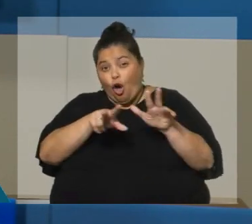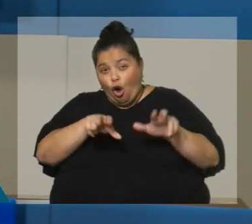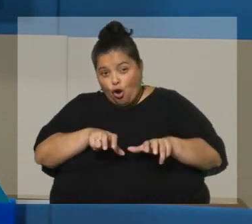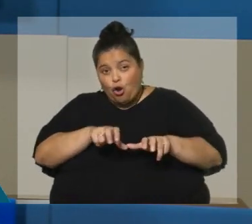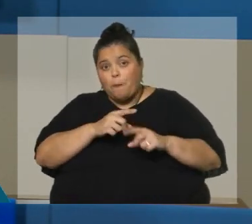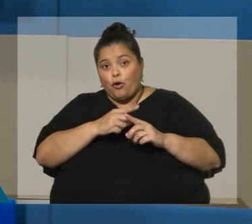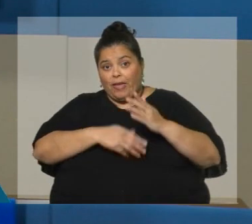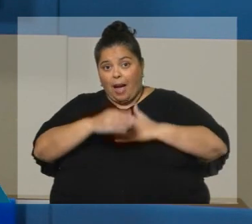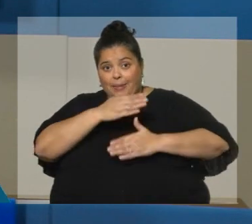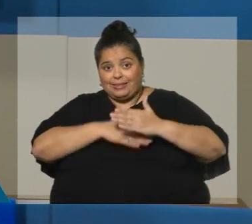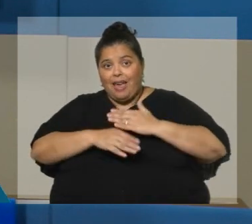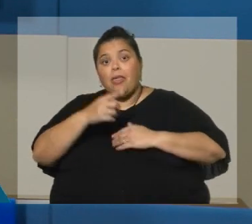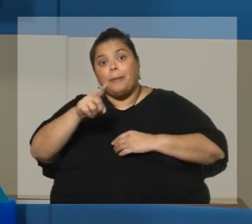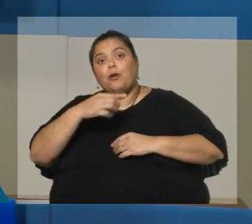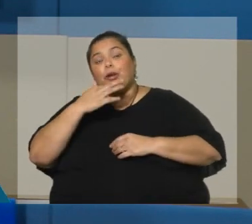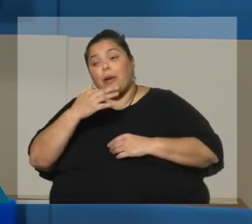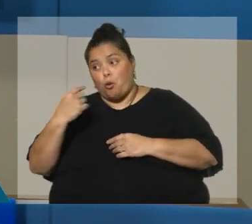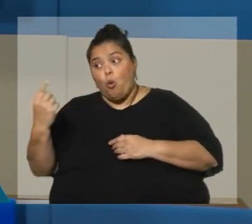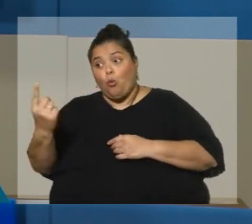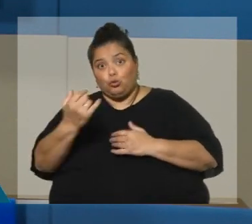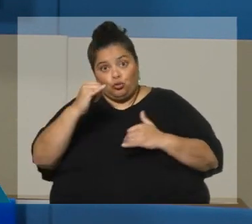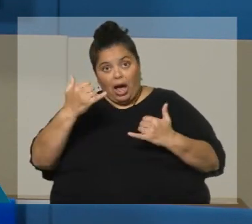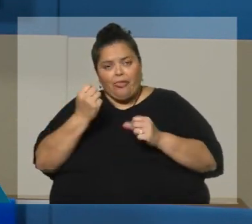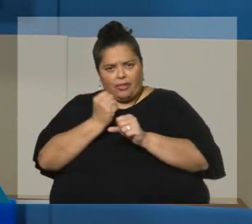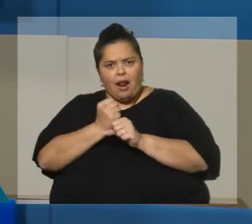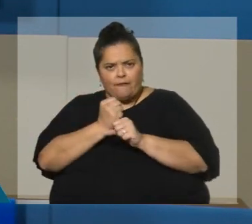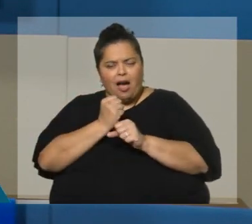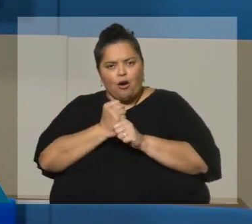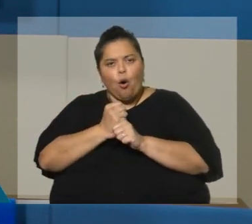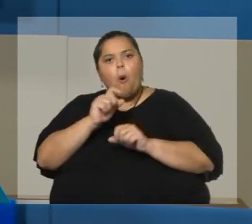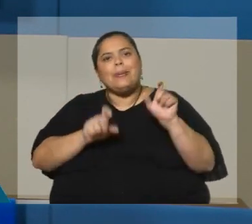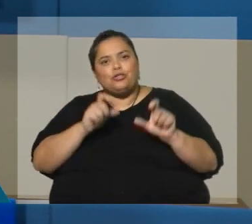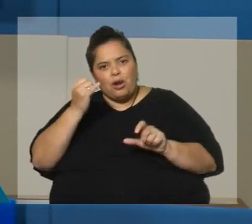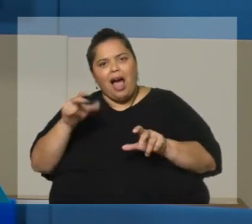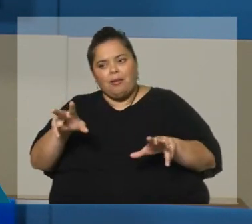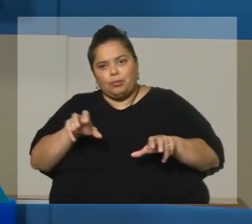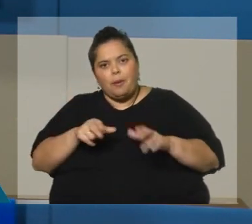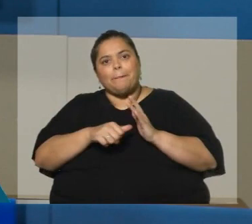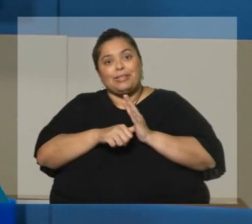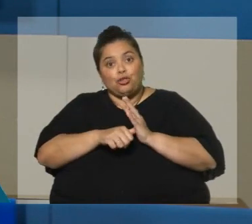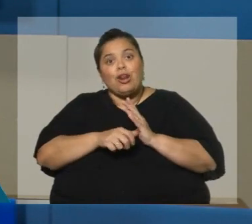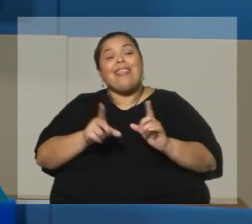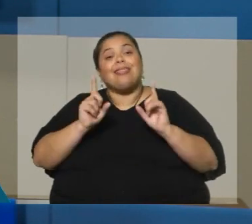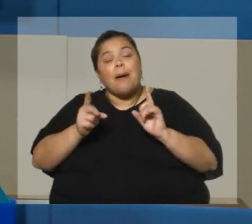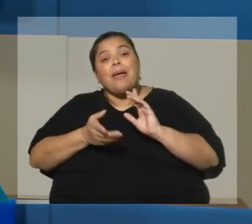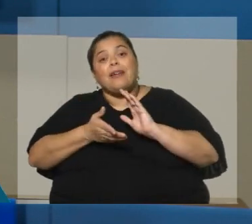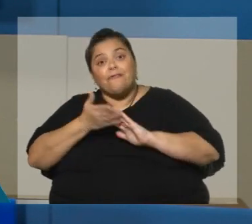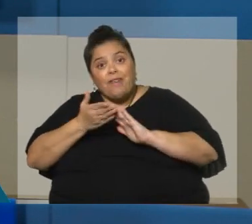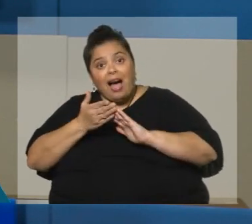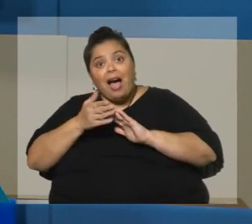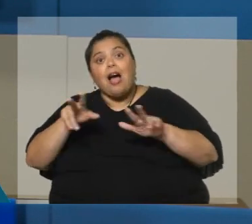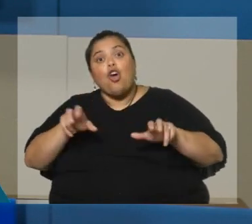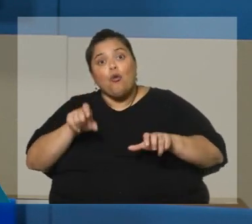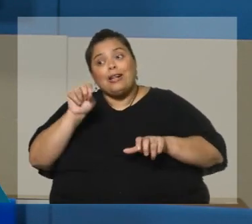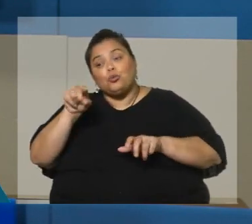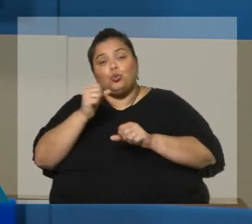sino que si trabajó, como muchos han trabajado, es decir, personas que cobran la pensión van a cobrar también los años que trabajaron